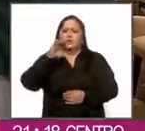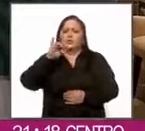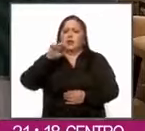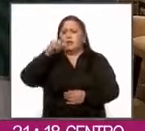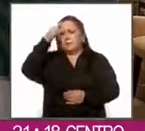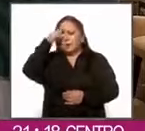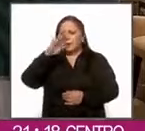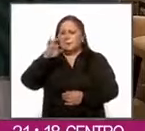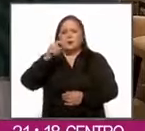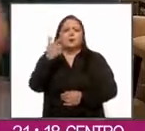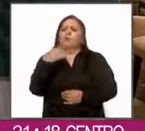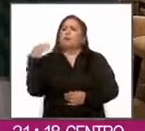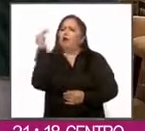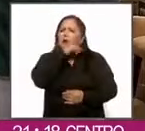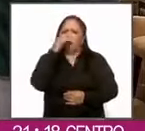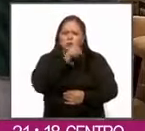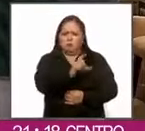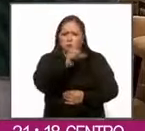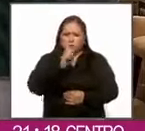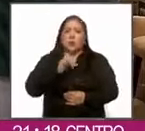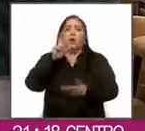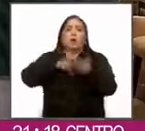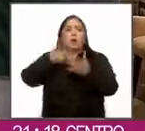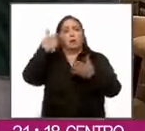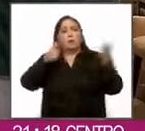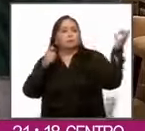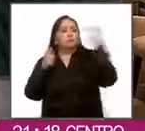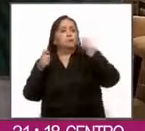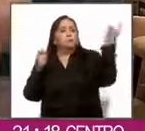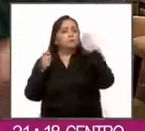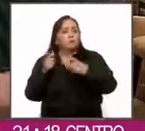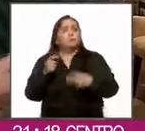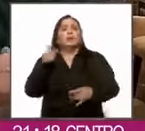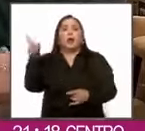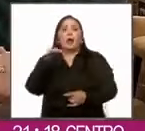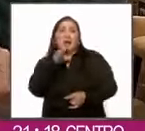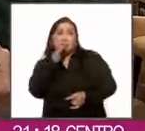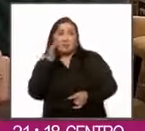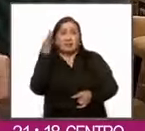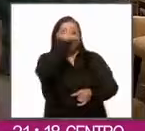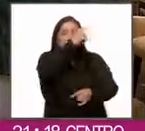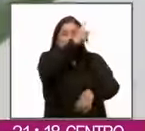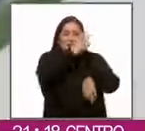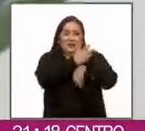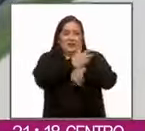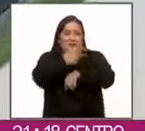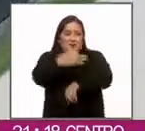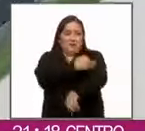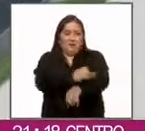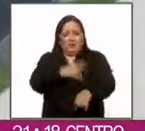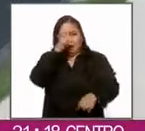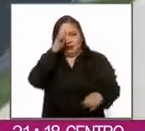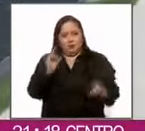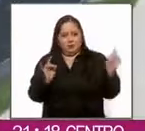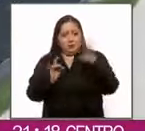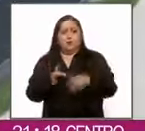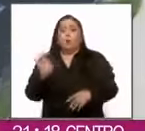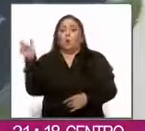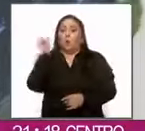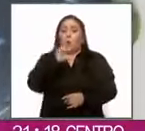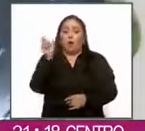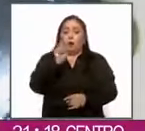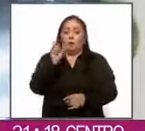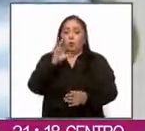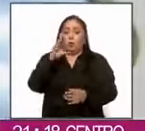bienestar, gratuita, sin costo, le empiezan a depositar dinero. Le avisan a su familiar en Estados Unidos. Una vez que